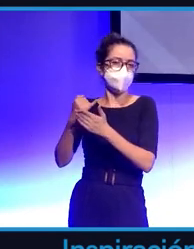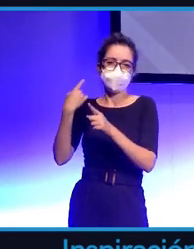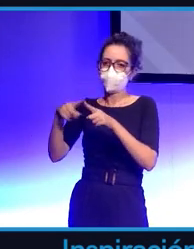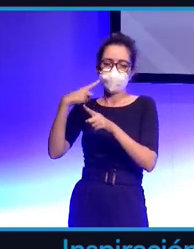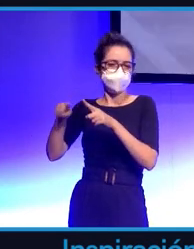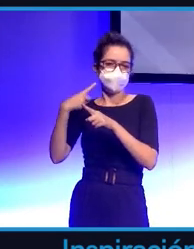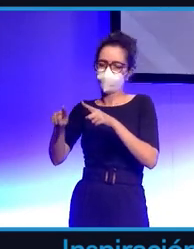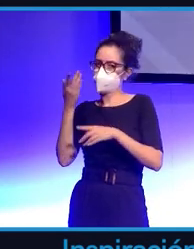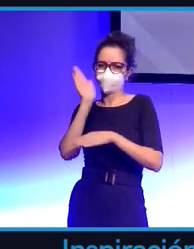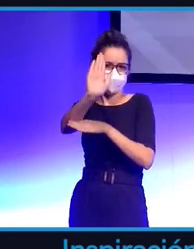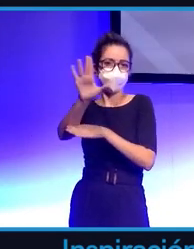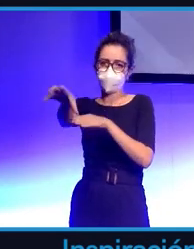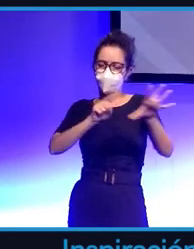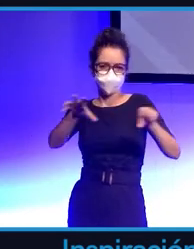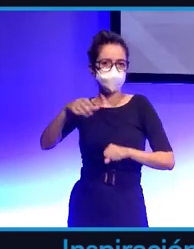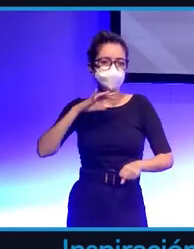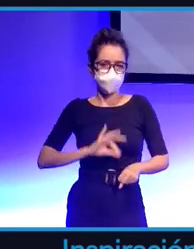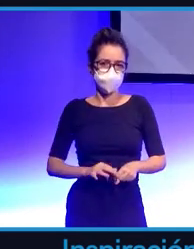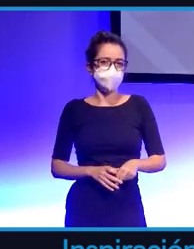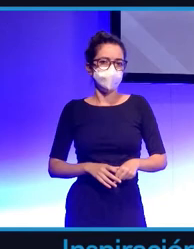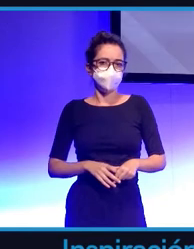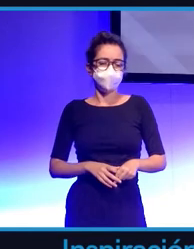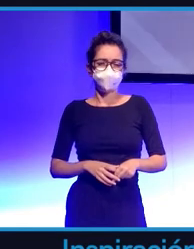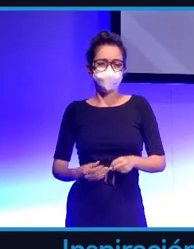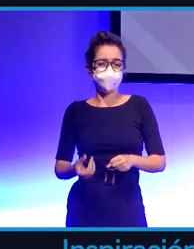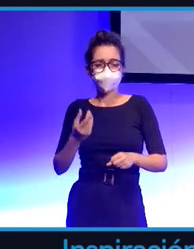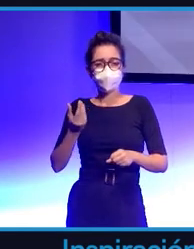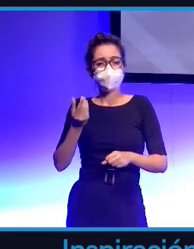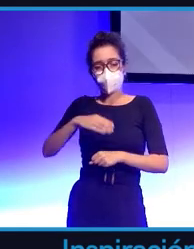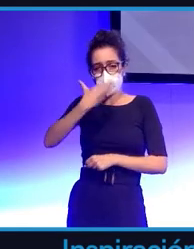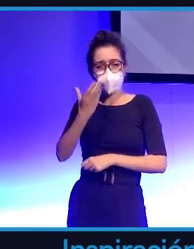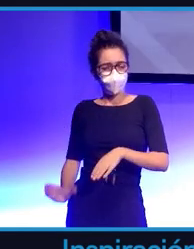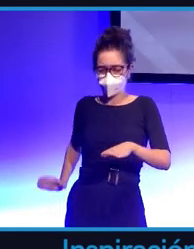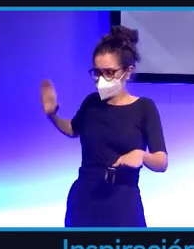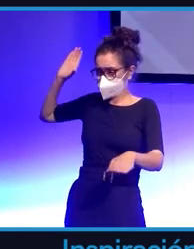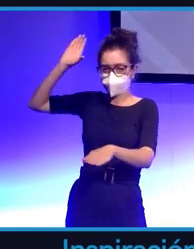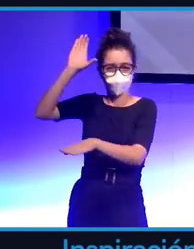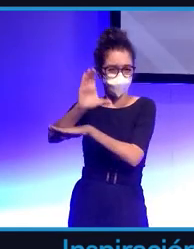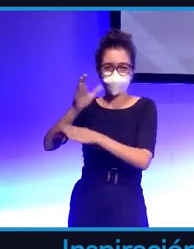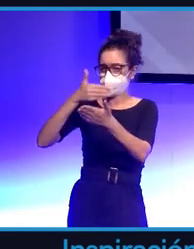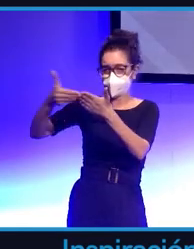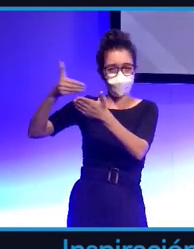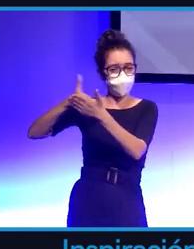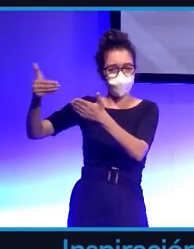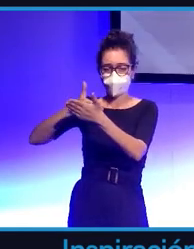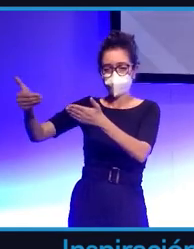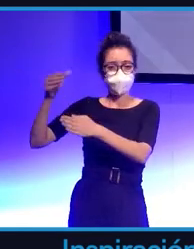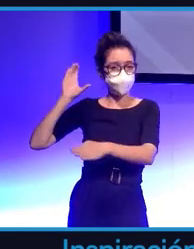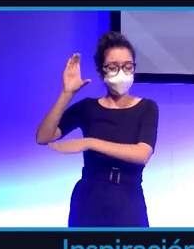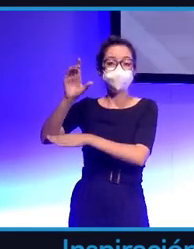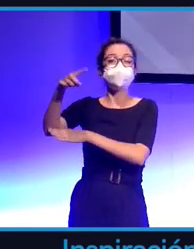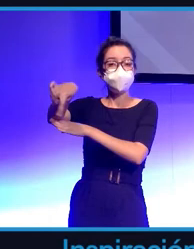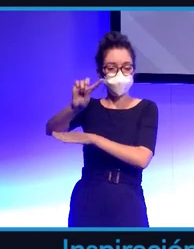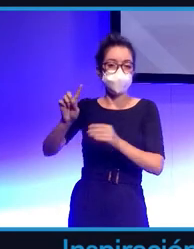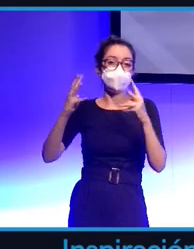a usuario y hay tal cantidad de billones que ha invertido Apple en esto que cuando lance su metaverso